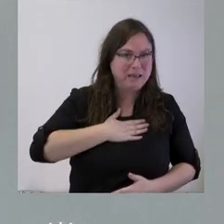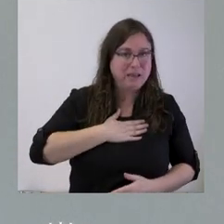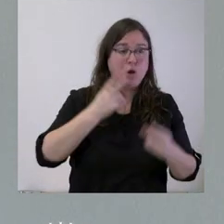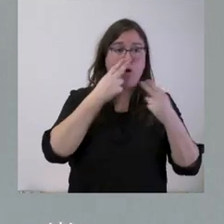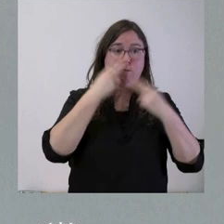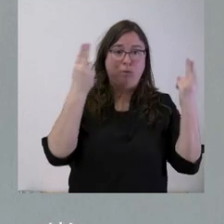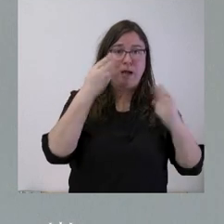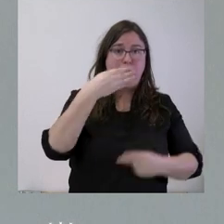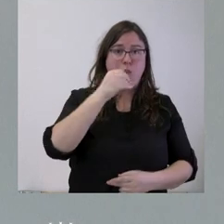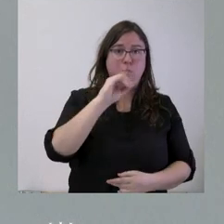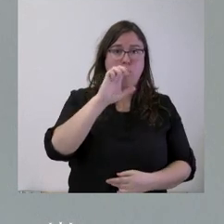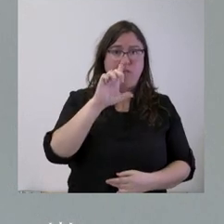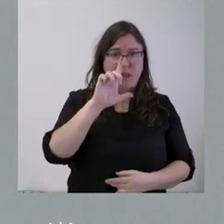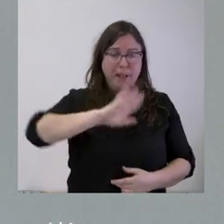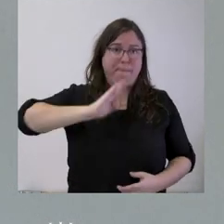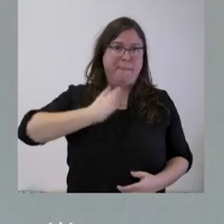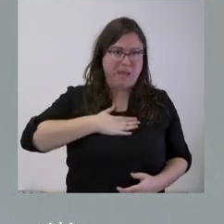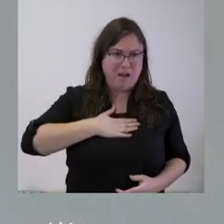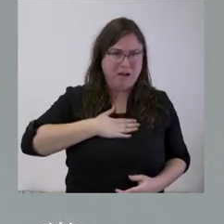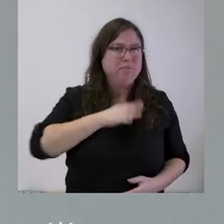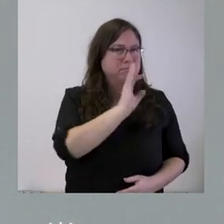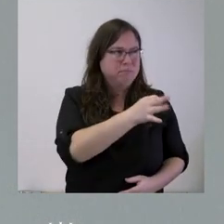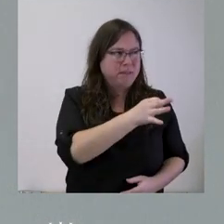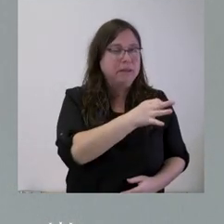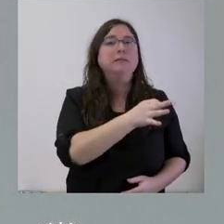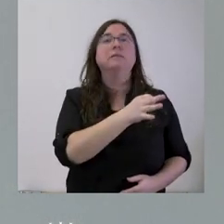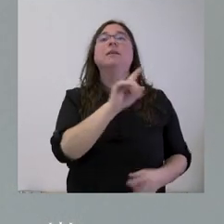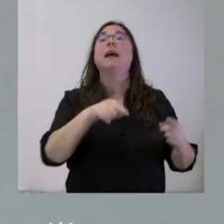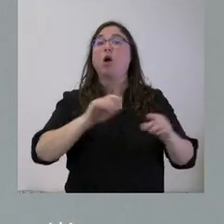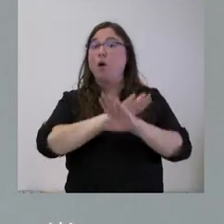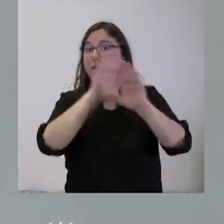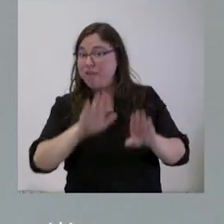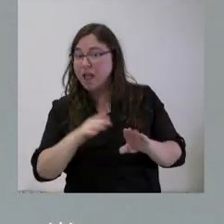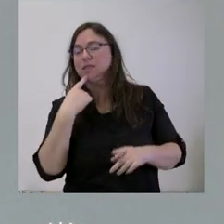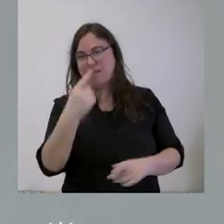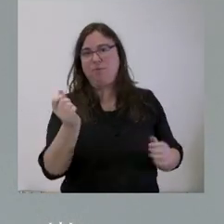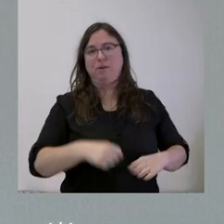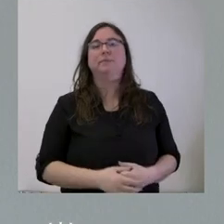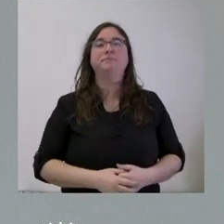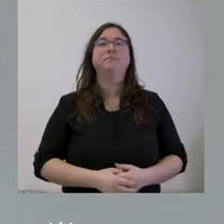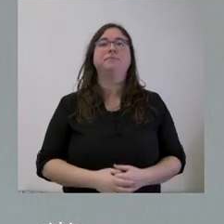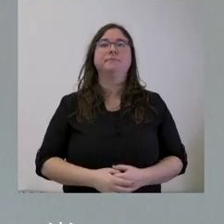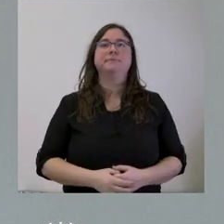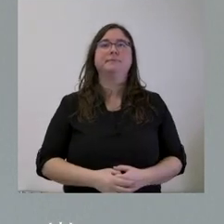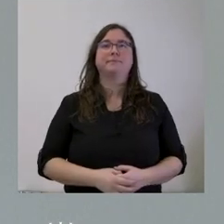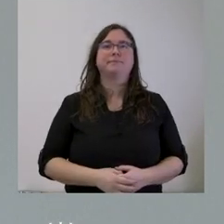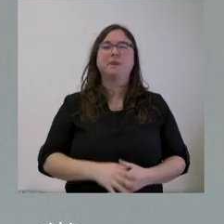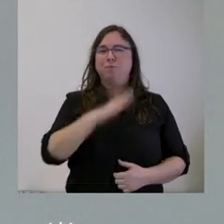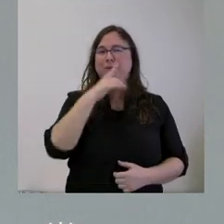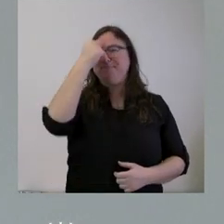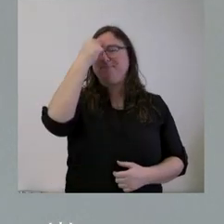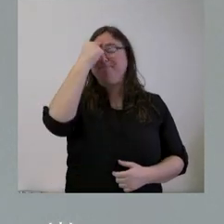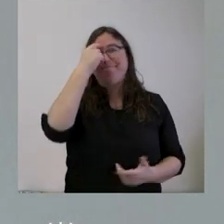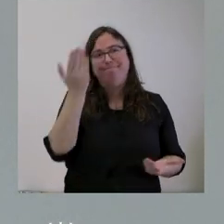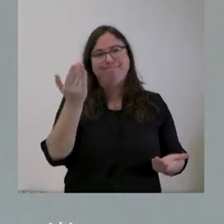en el boletín oficial de la comunidad, me parece que es. Se lo confirmo al final de la rueda para más detalle, porque no